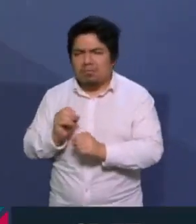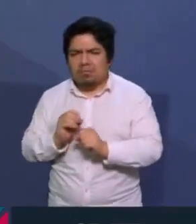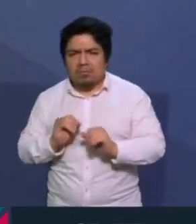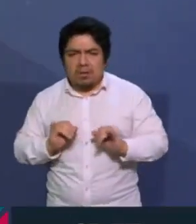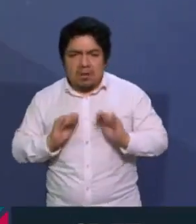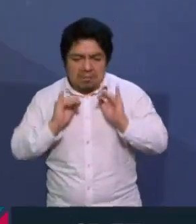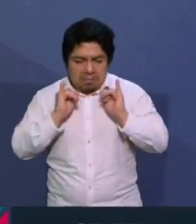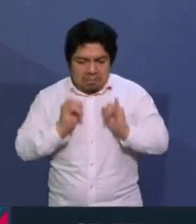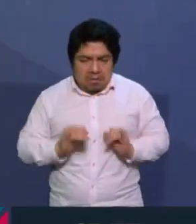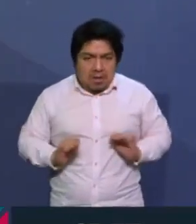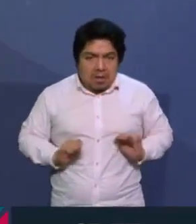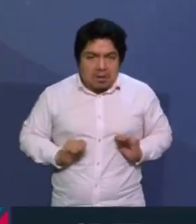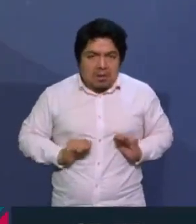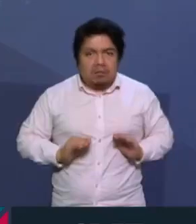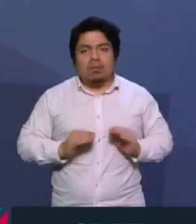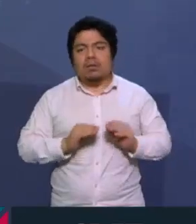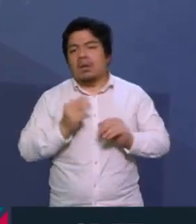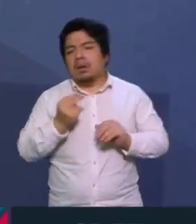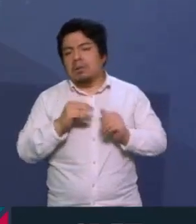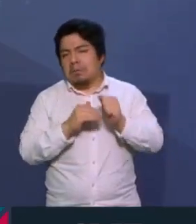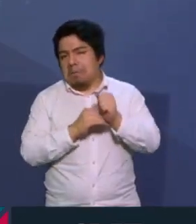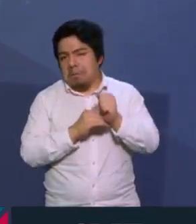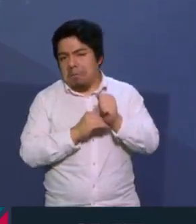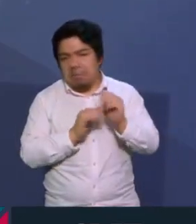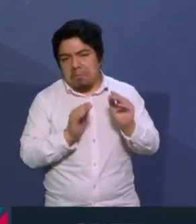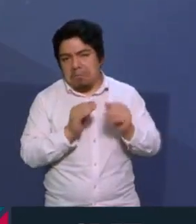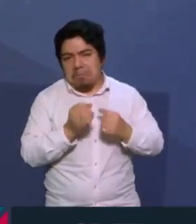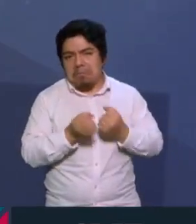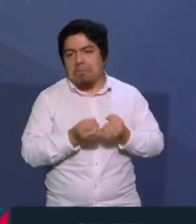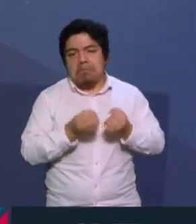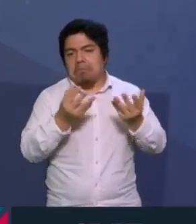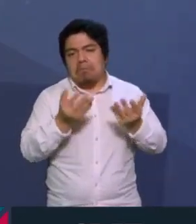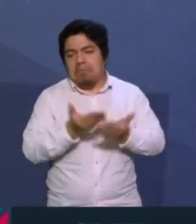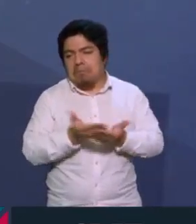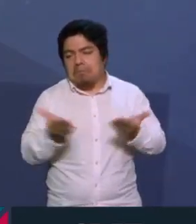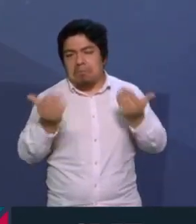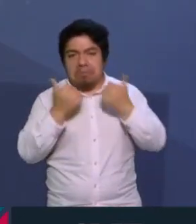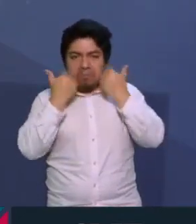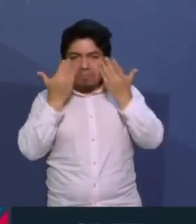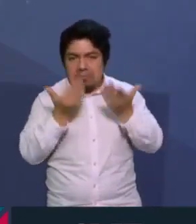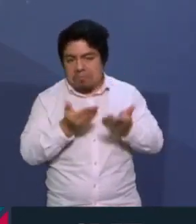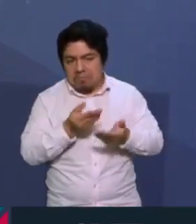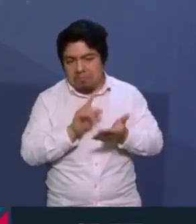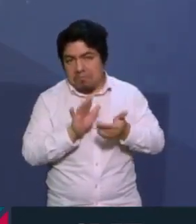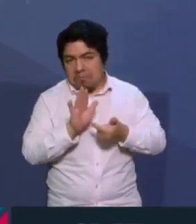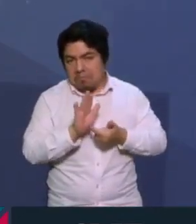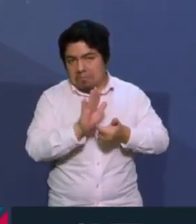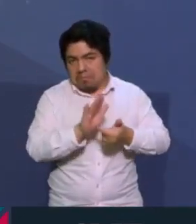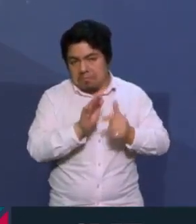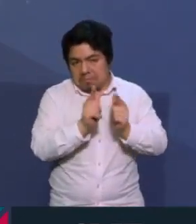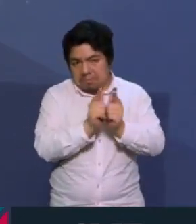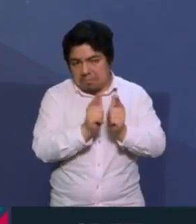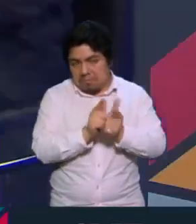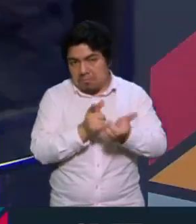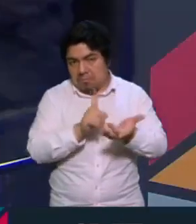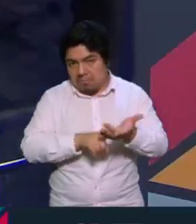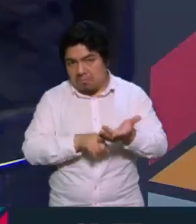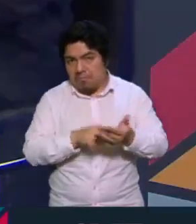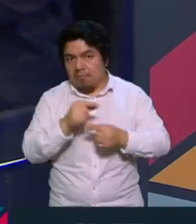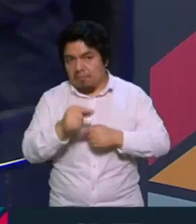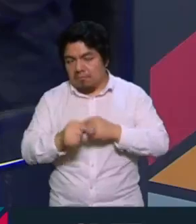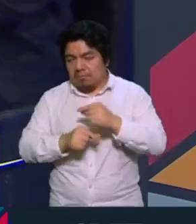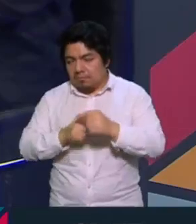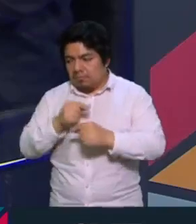cuánto, qué tanto anonimato quieres en el canal en el que te metas. Y así han creado redes que les han dado un apoyo para